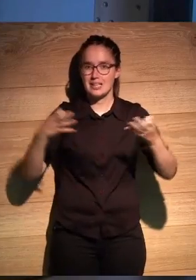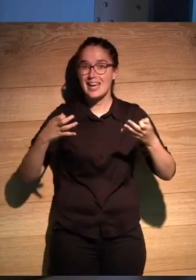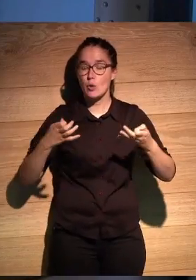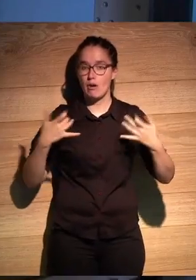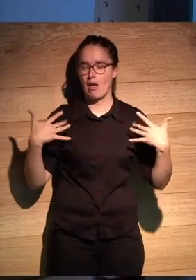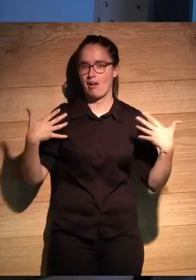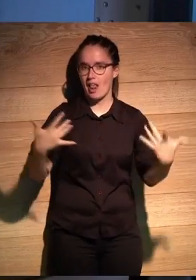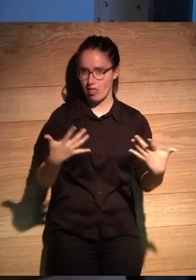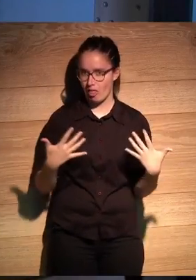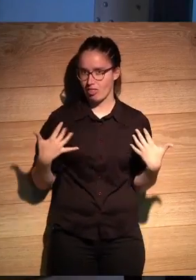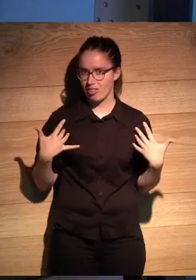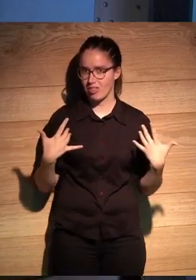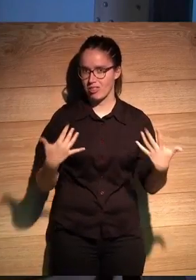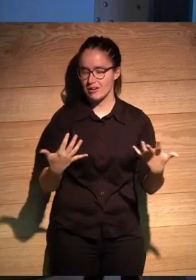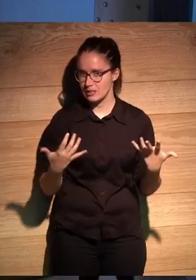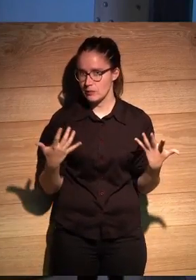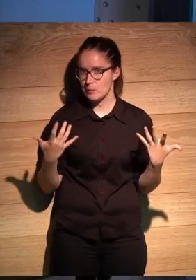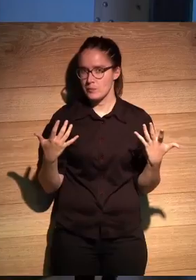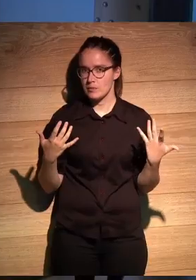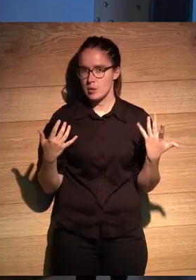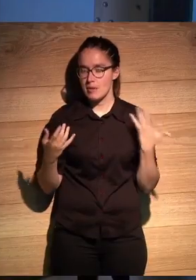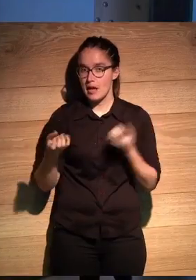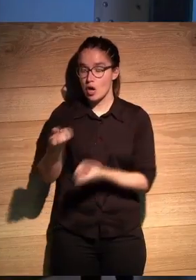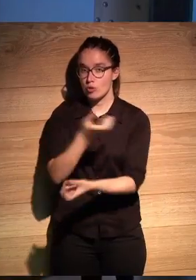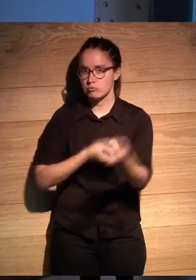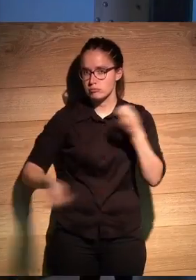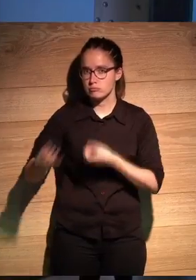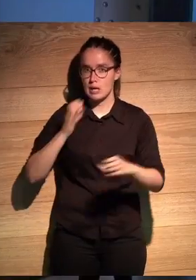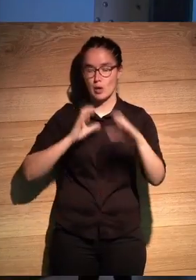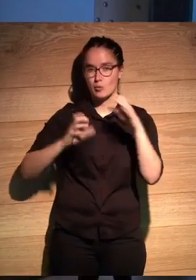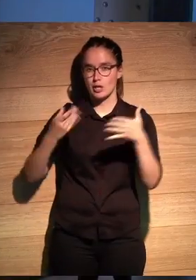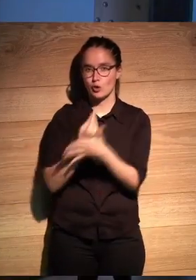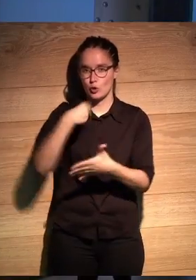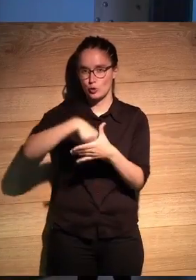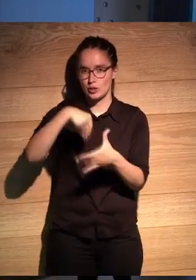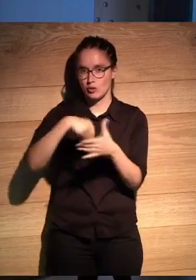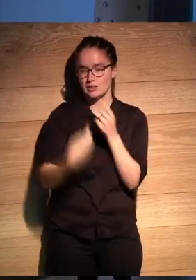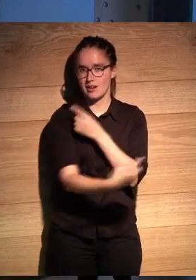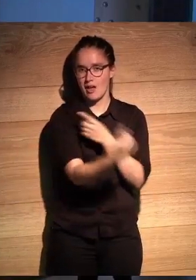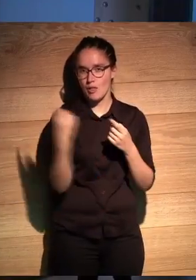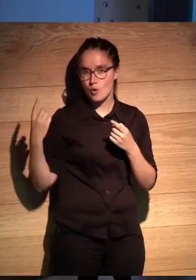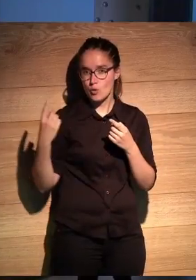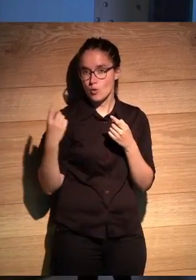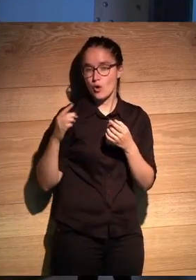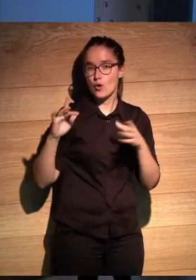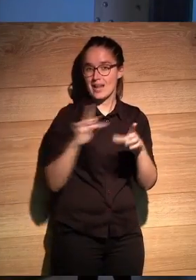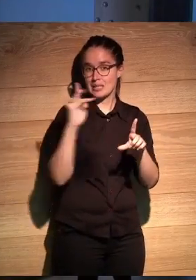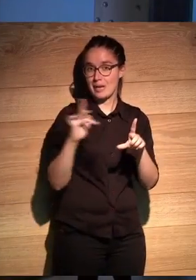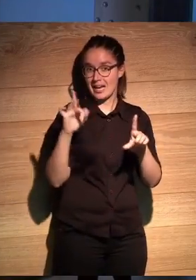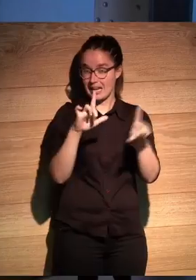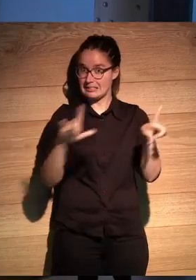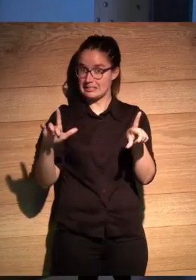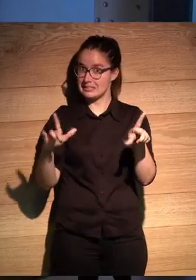agilidad a la hora de comunicar todos los contenidos que tenía cada uno de los slides de las